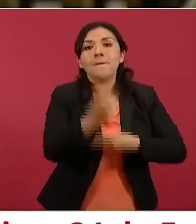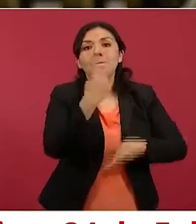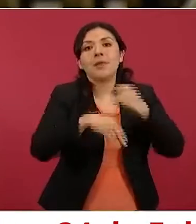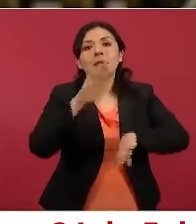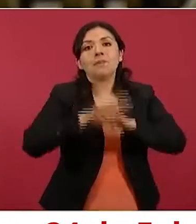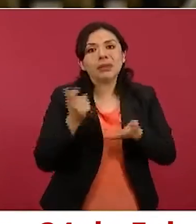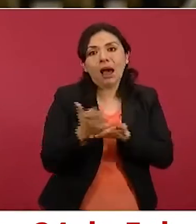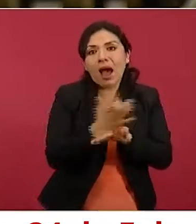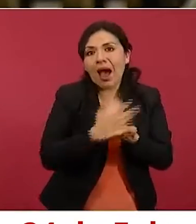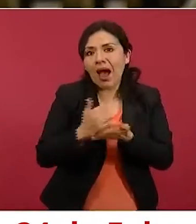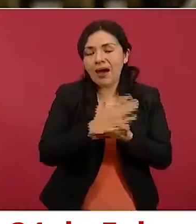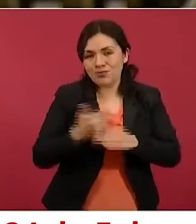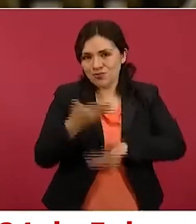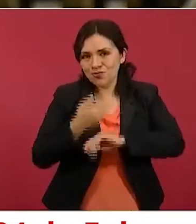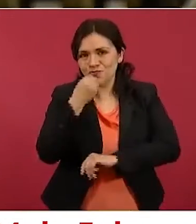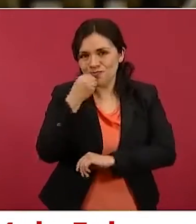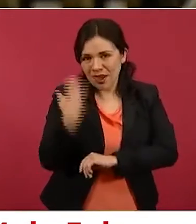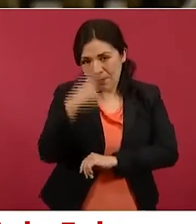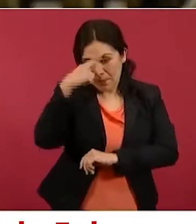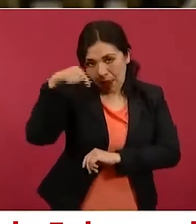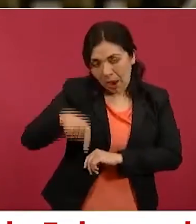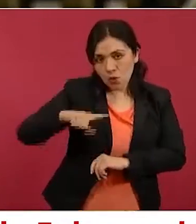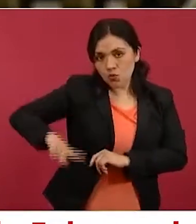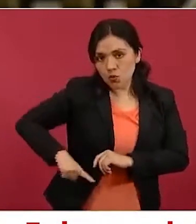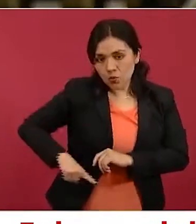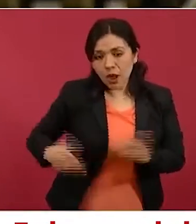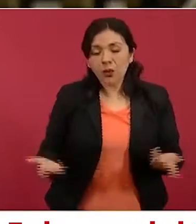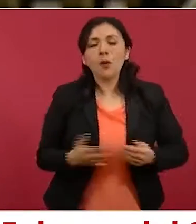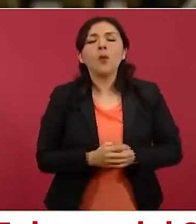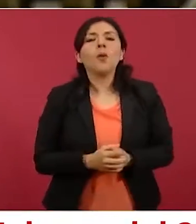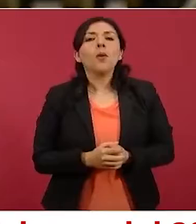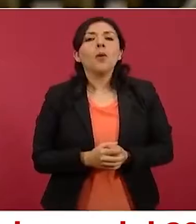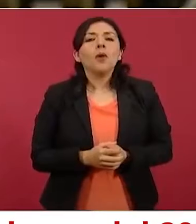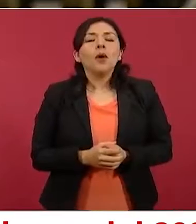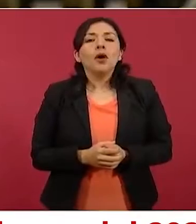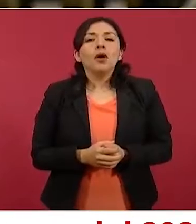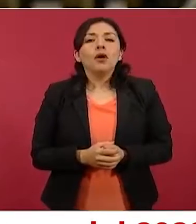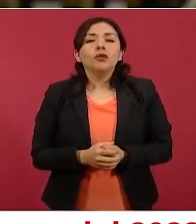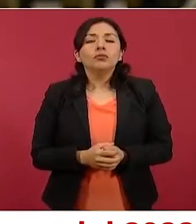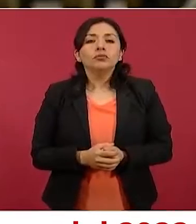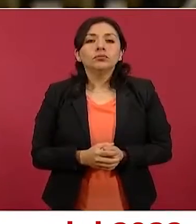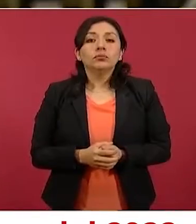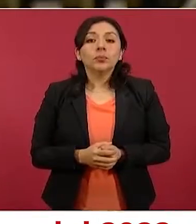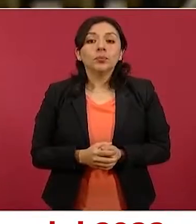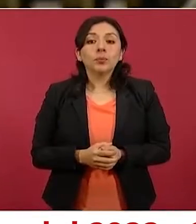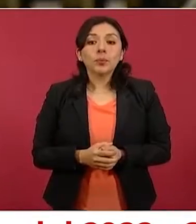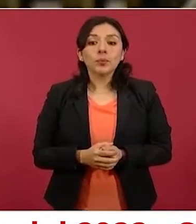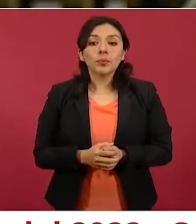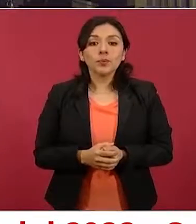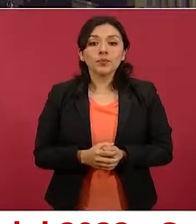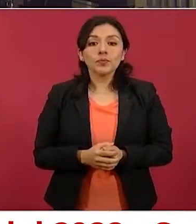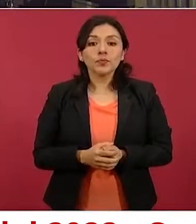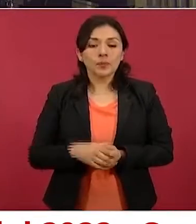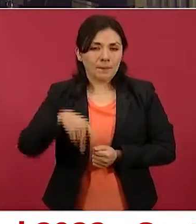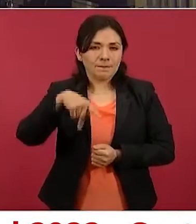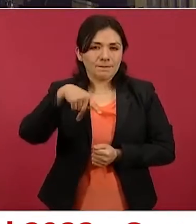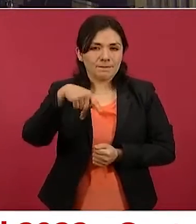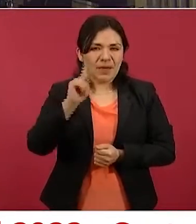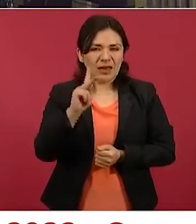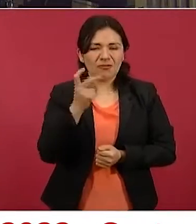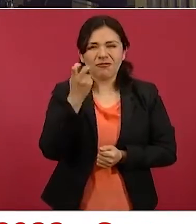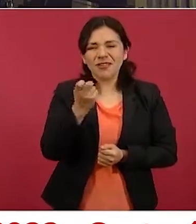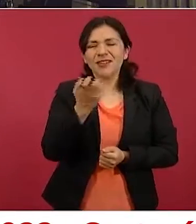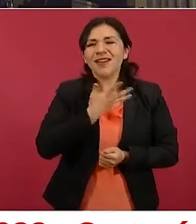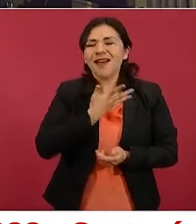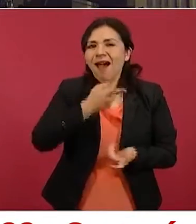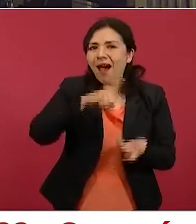extraordinarios para el gobierno. Sin embargo, como elemento subyacente, pues está